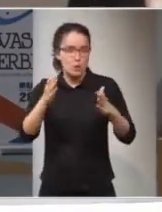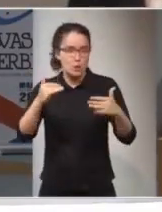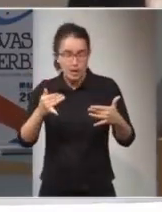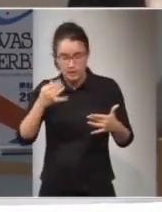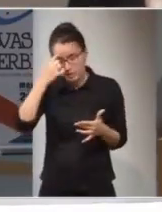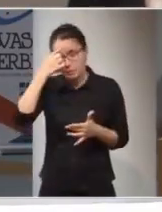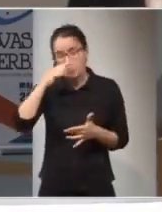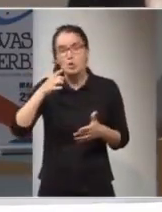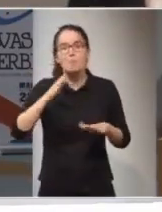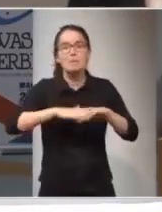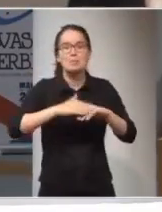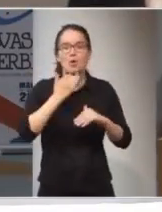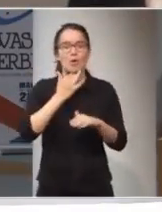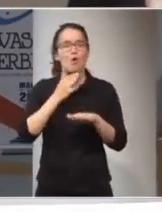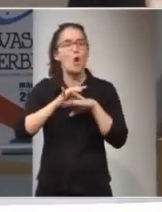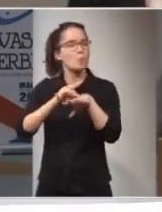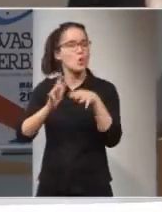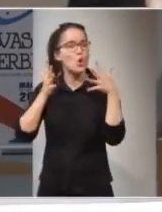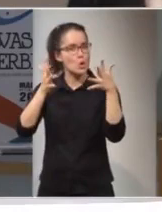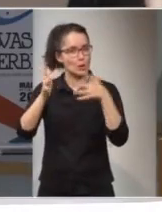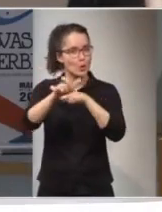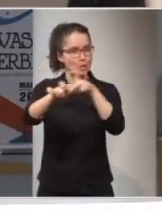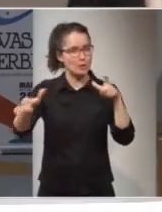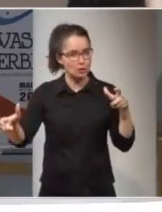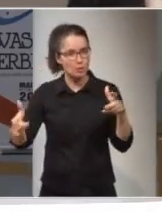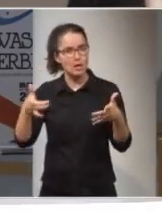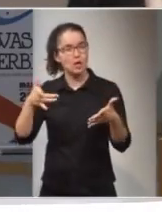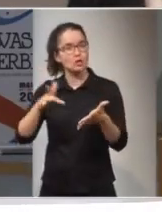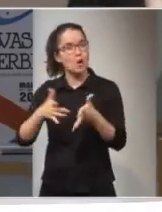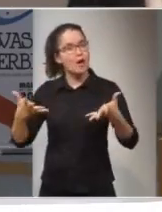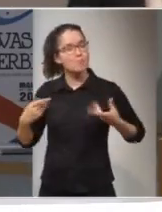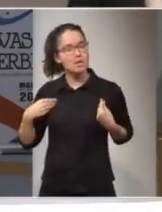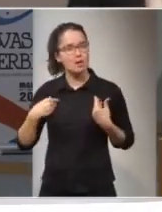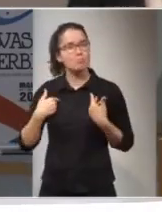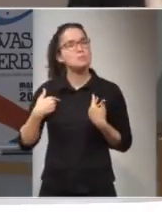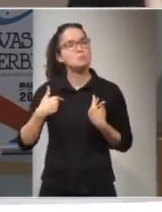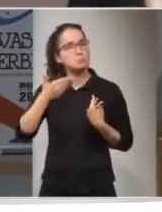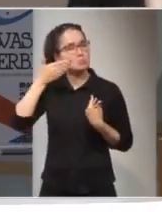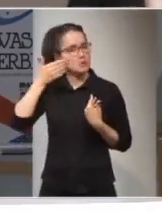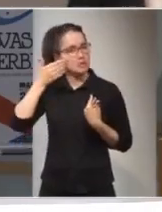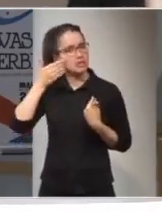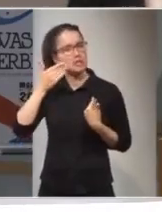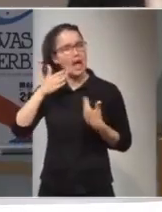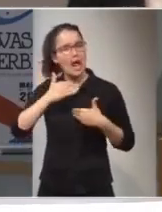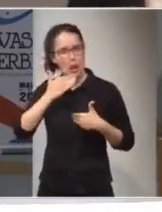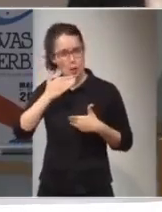lo menos orientar a esas personas para que puedan tener una vida digna aquí en España.